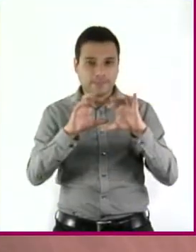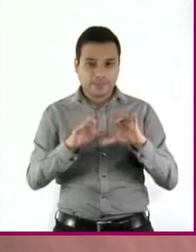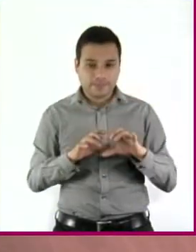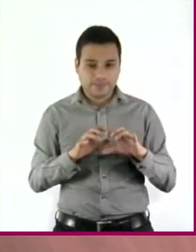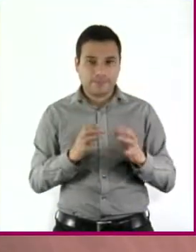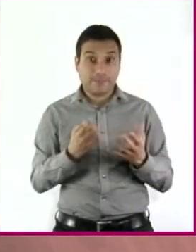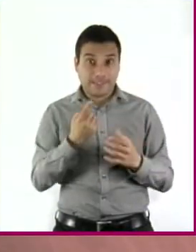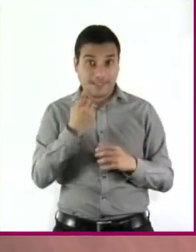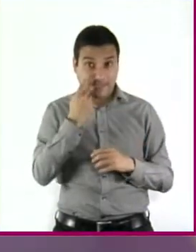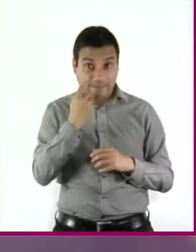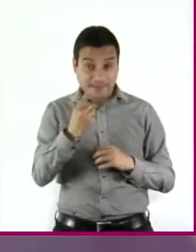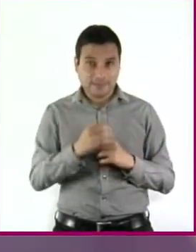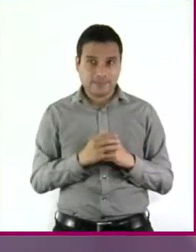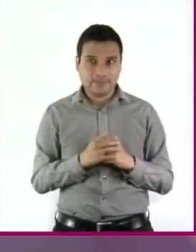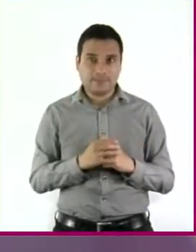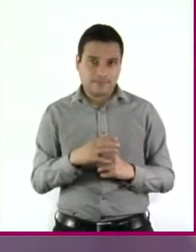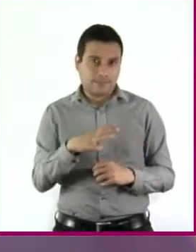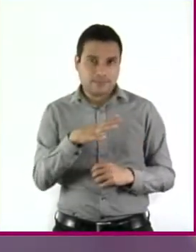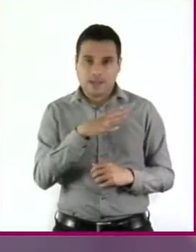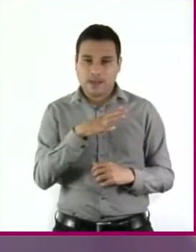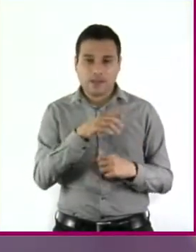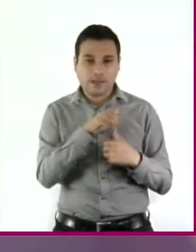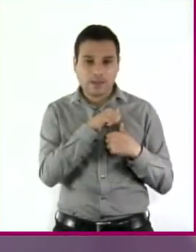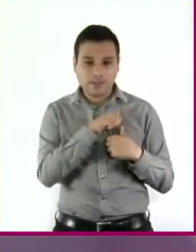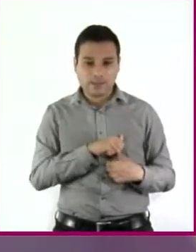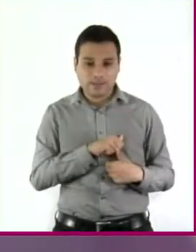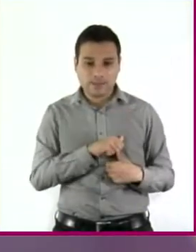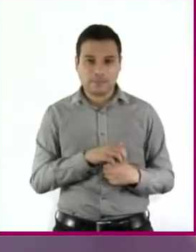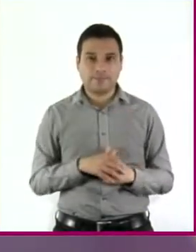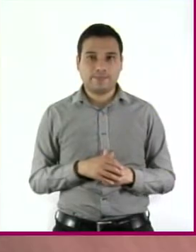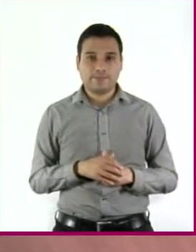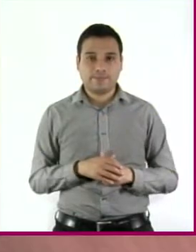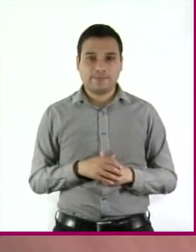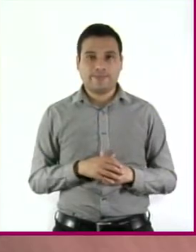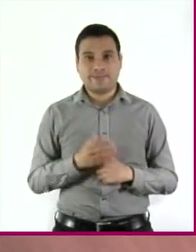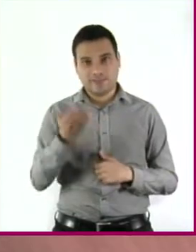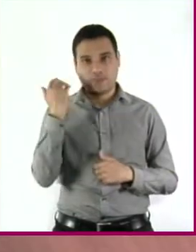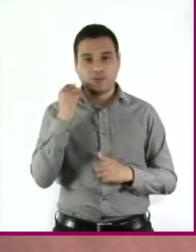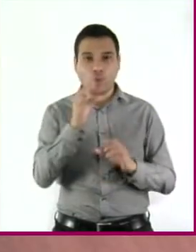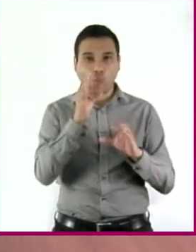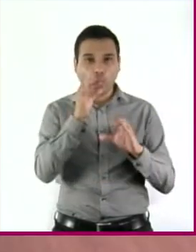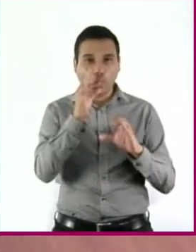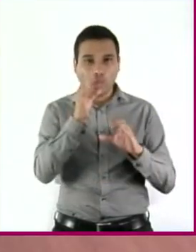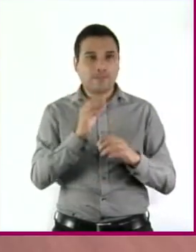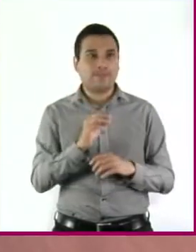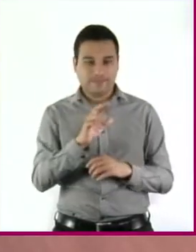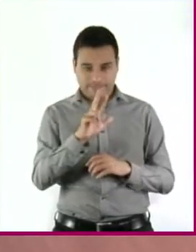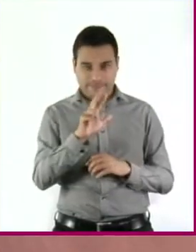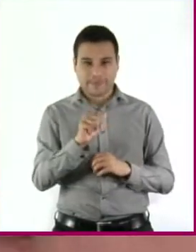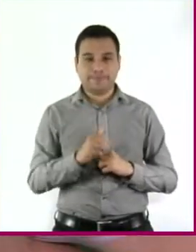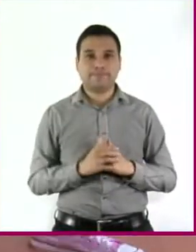ves? La autoridad. ¿Y si le seguimos con unas malteadas? ¿En el cyber? Va. Va.